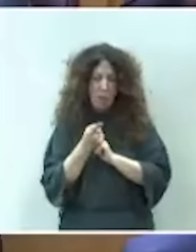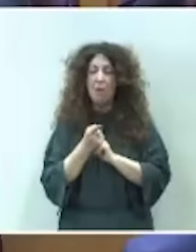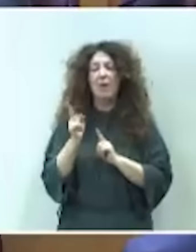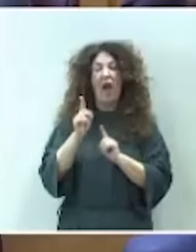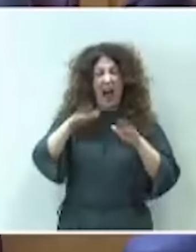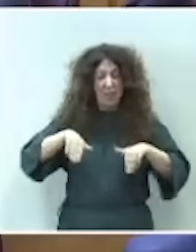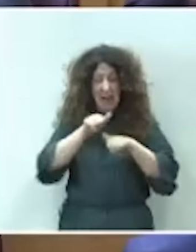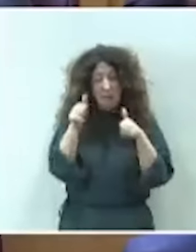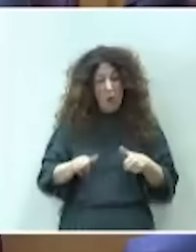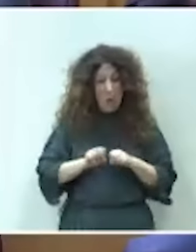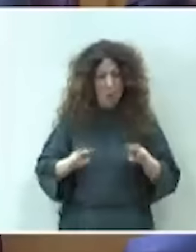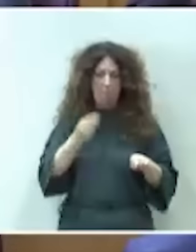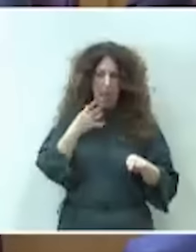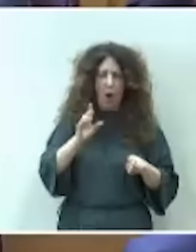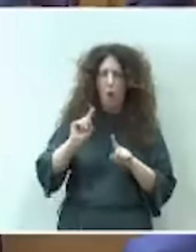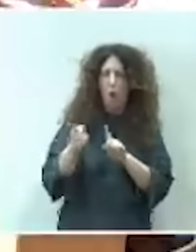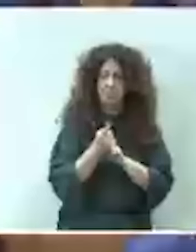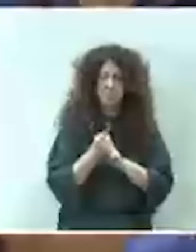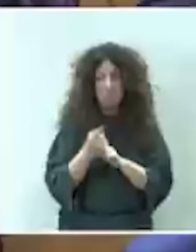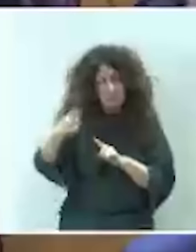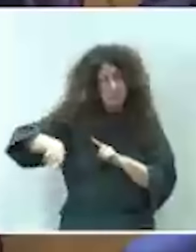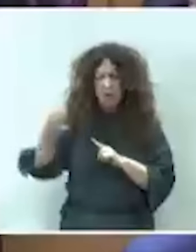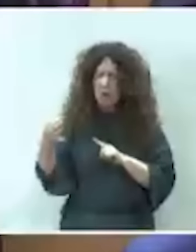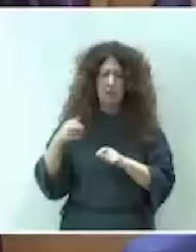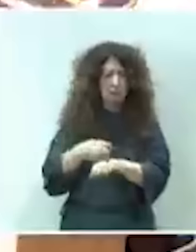porque la Administración Pública española se está hundiendo. Muchas gracias.